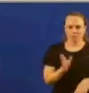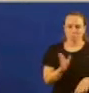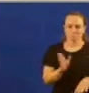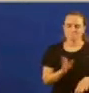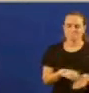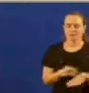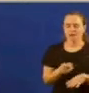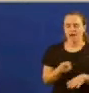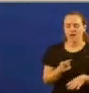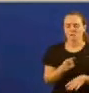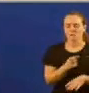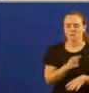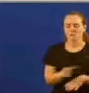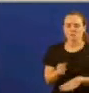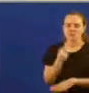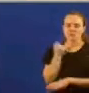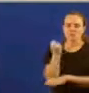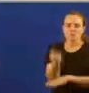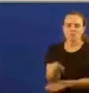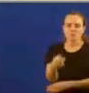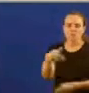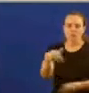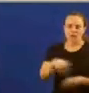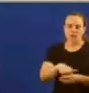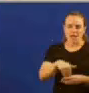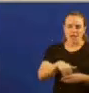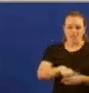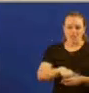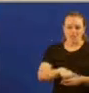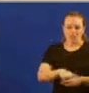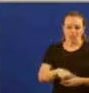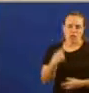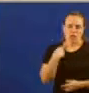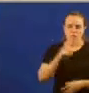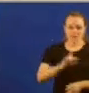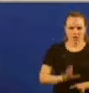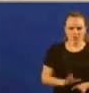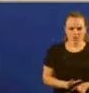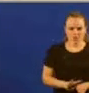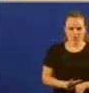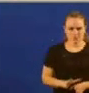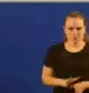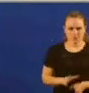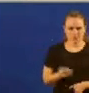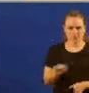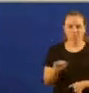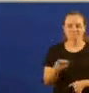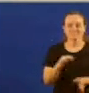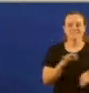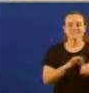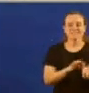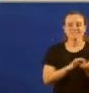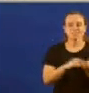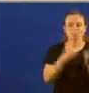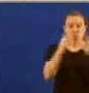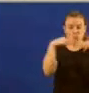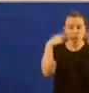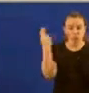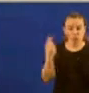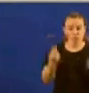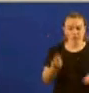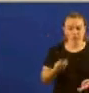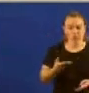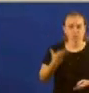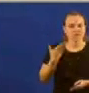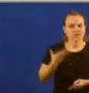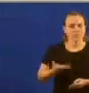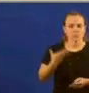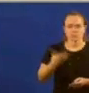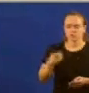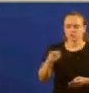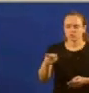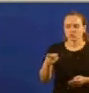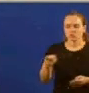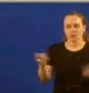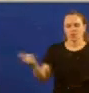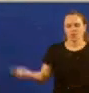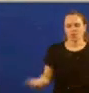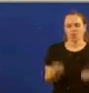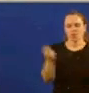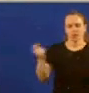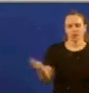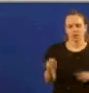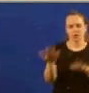apoio electoral, combinando a alerxe a construcción de servicios públicos de primeiro nivel cun populismo impositivo que